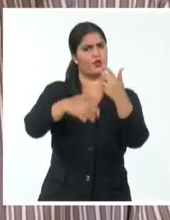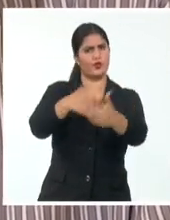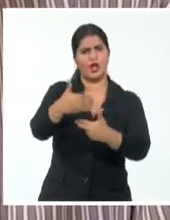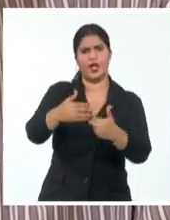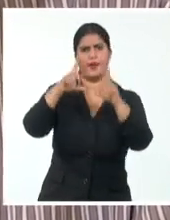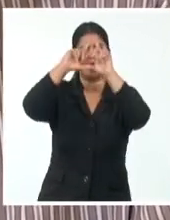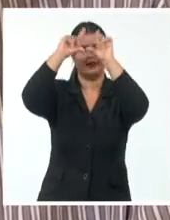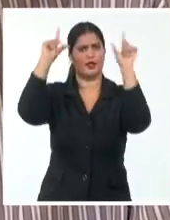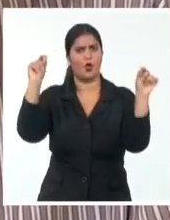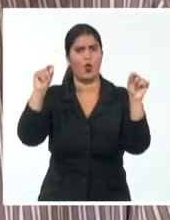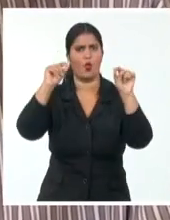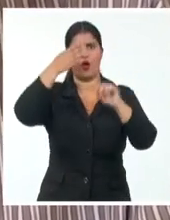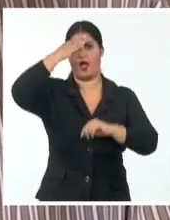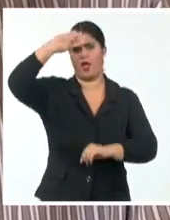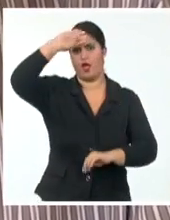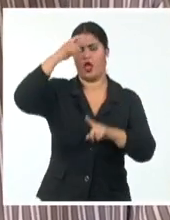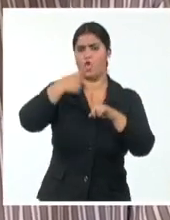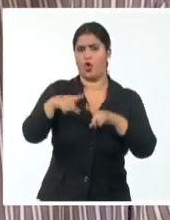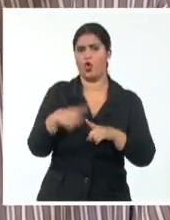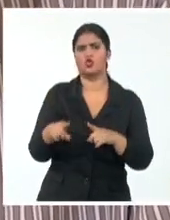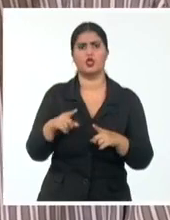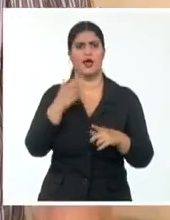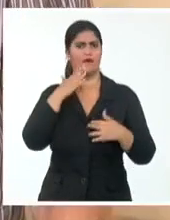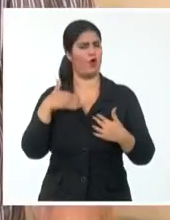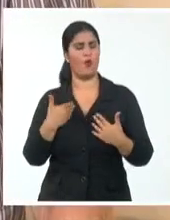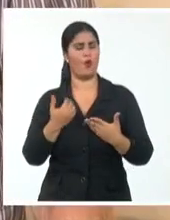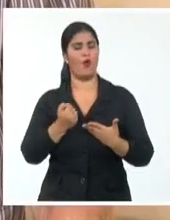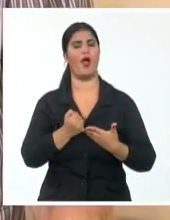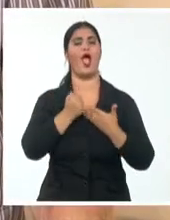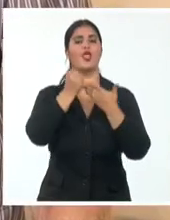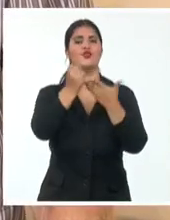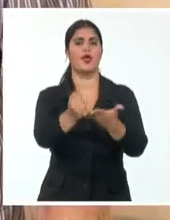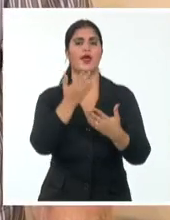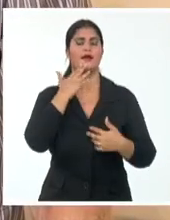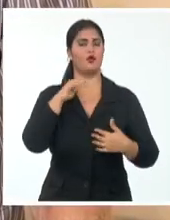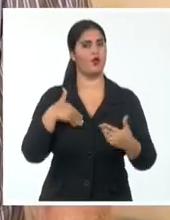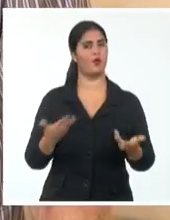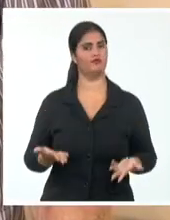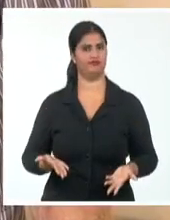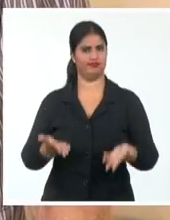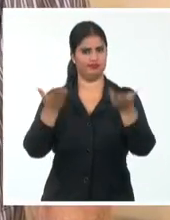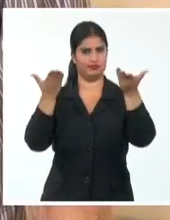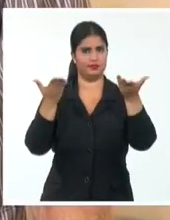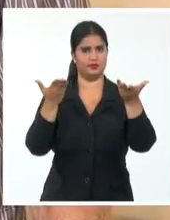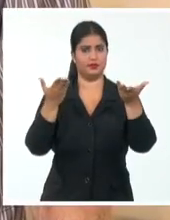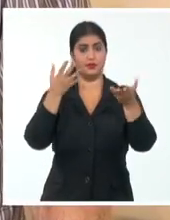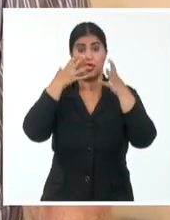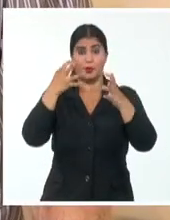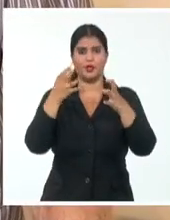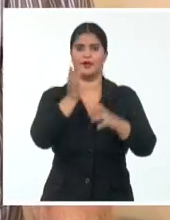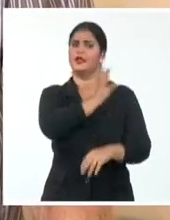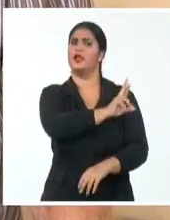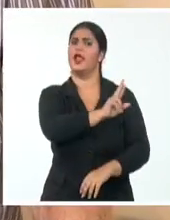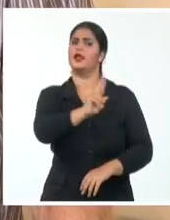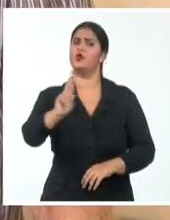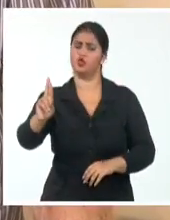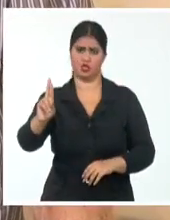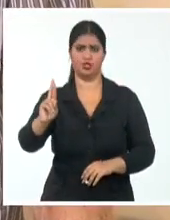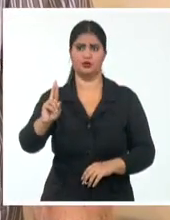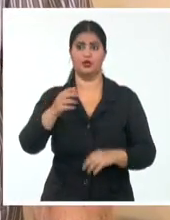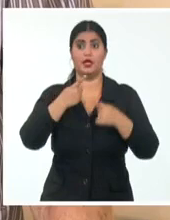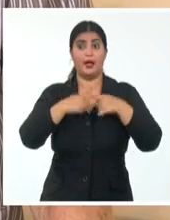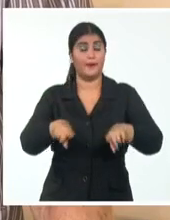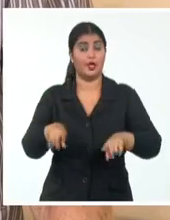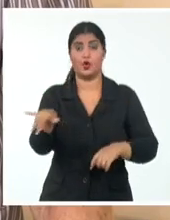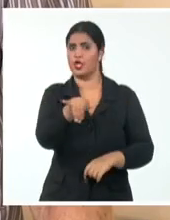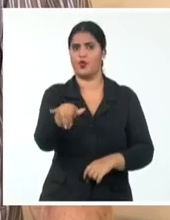organización decididamente revolucionaria, pero nuestra vanguardia artística y literaria es